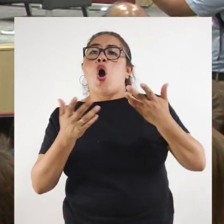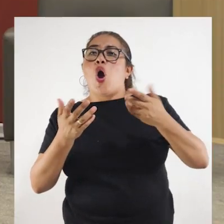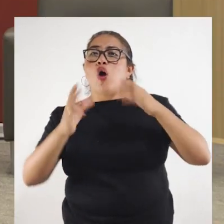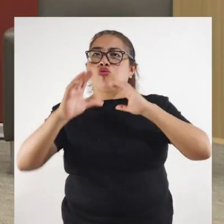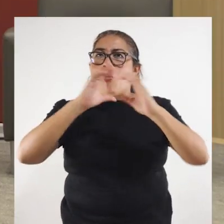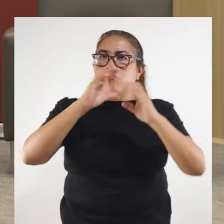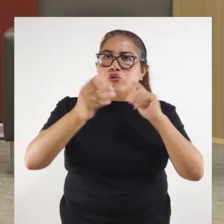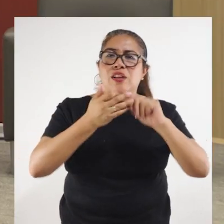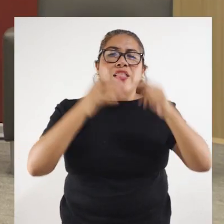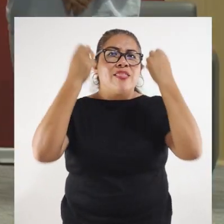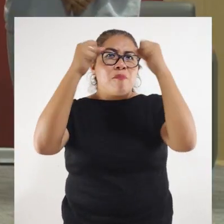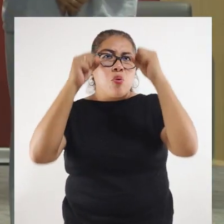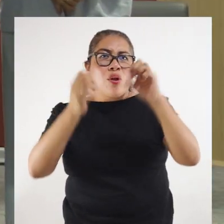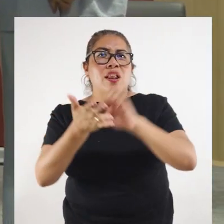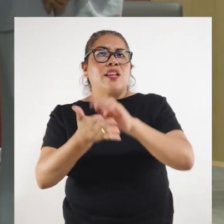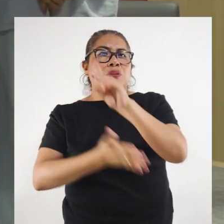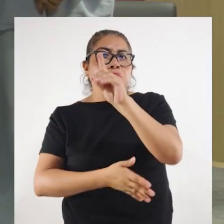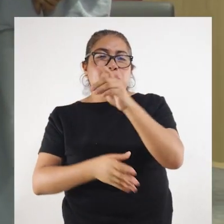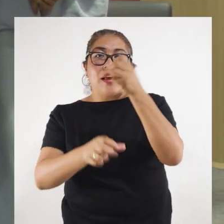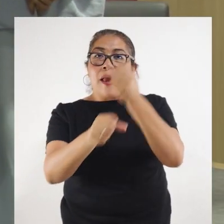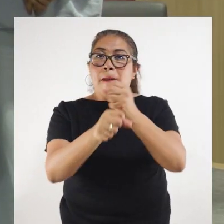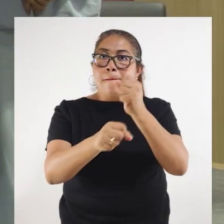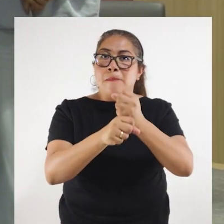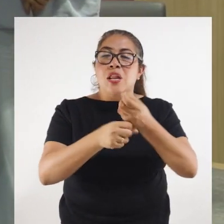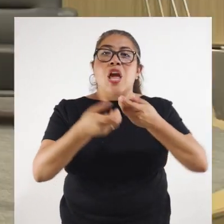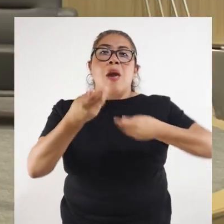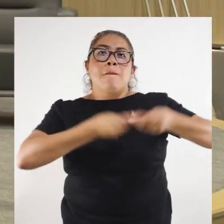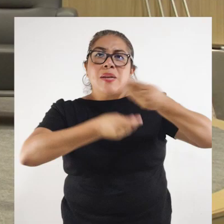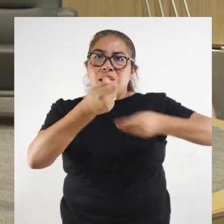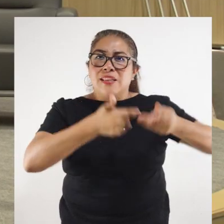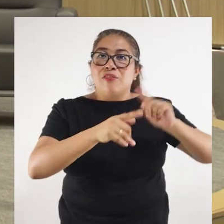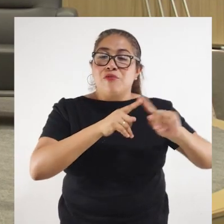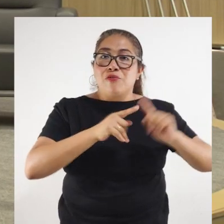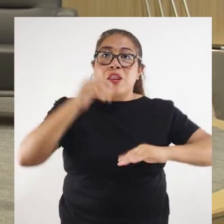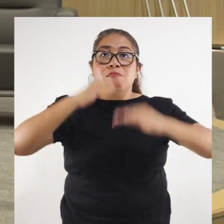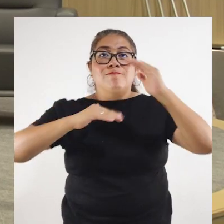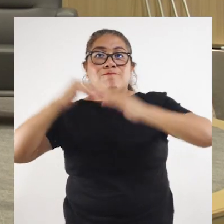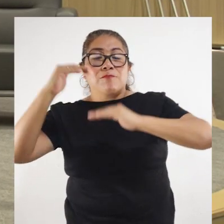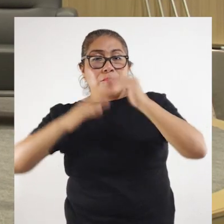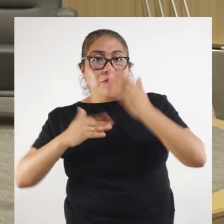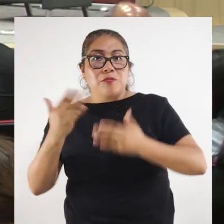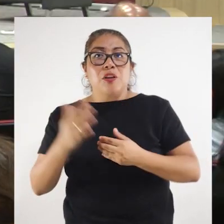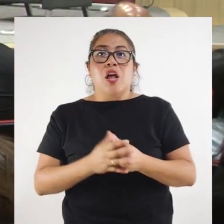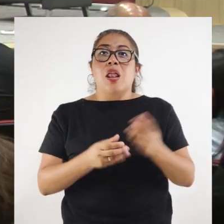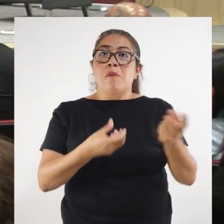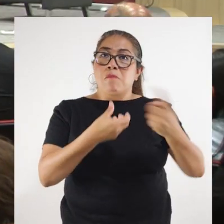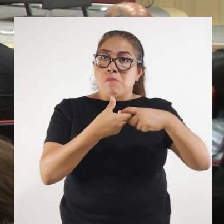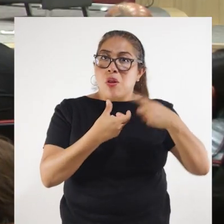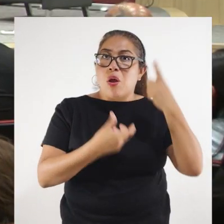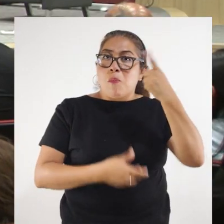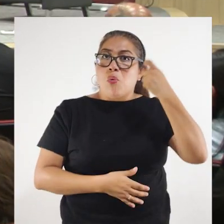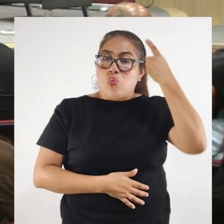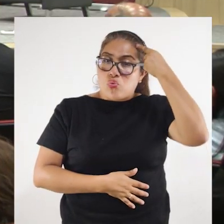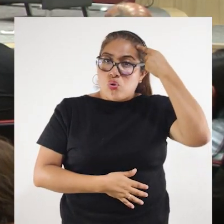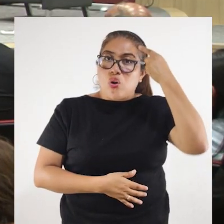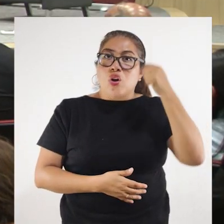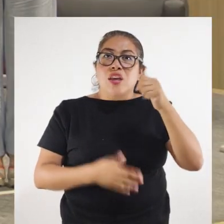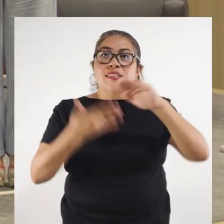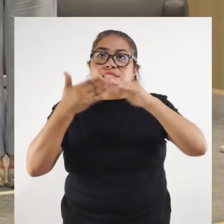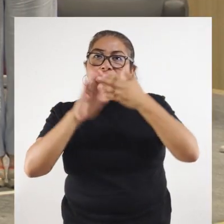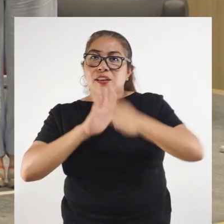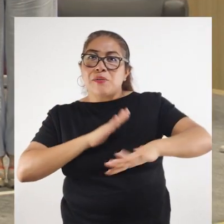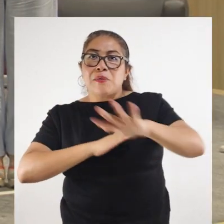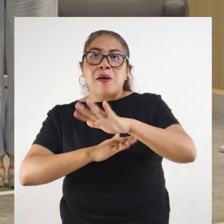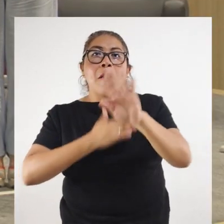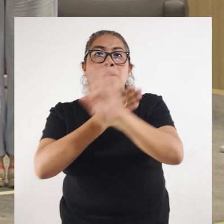deporte, educación, empleo y emprendimiento, infraestructura, participación política y cívica,